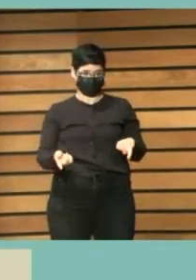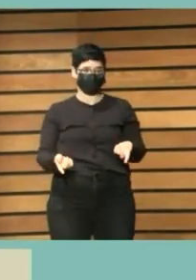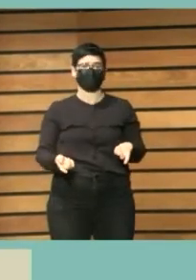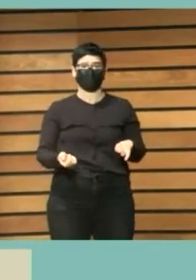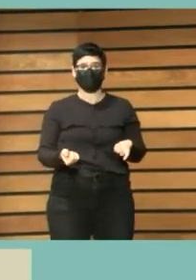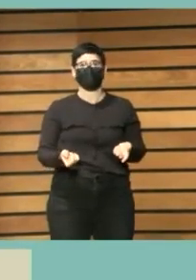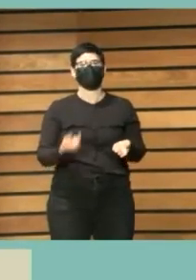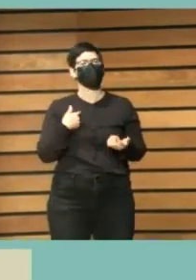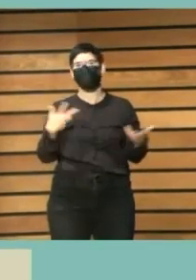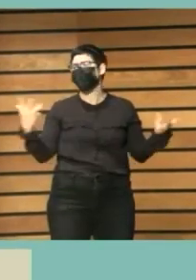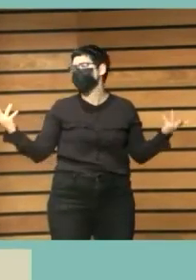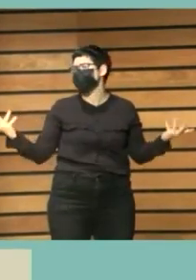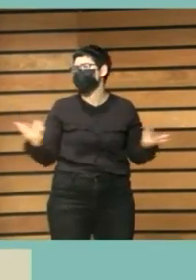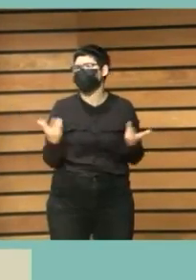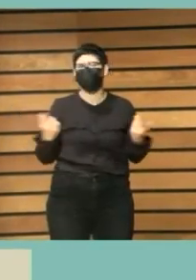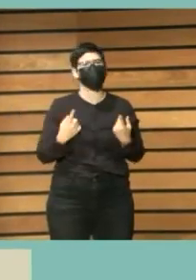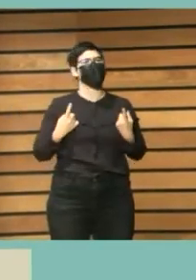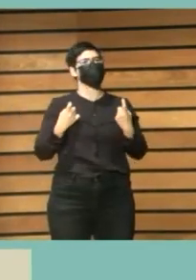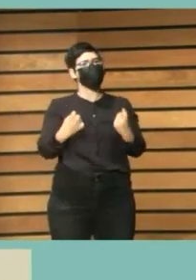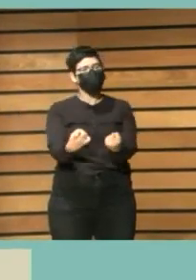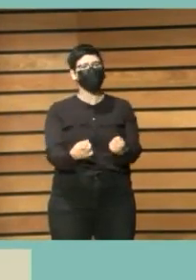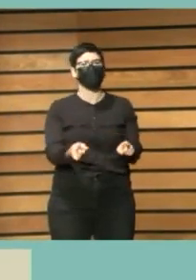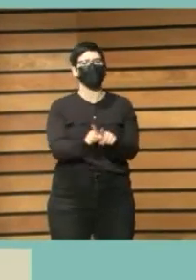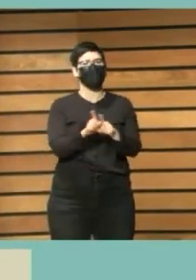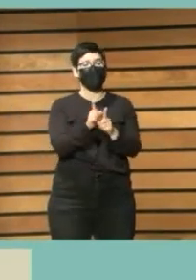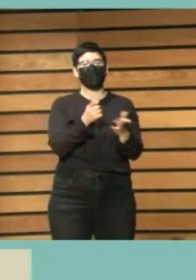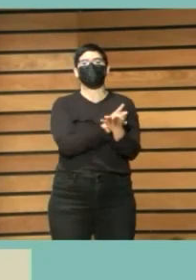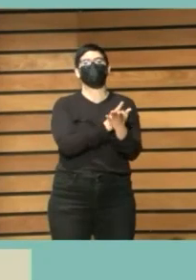Es urgente tener un mapa de modelos de éxito